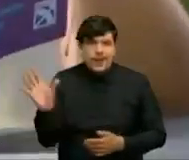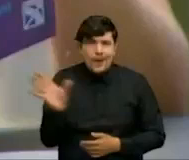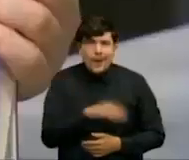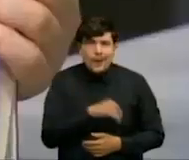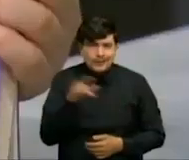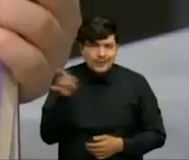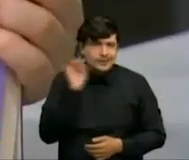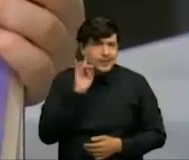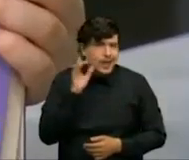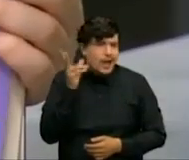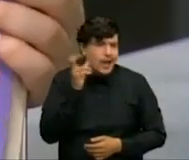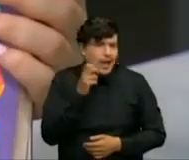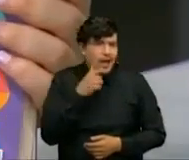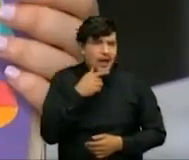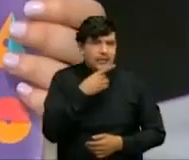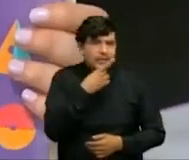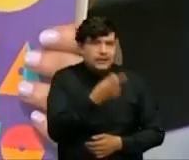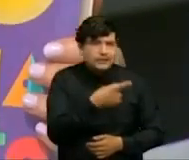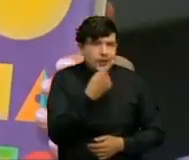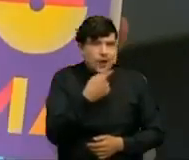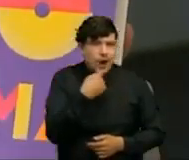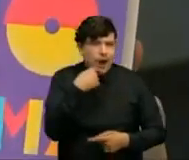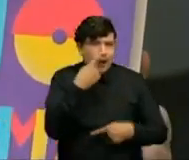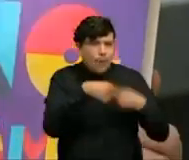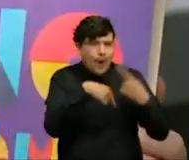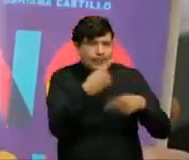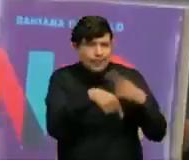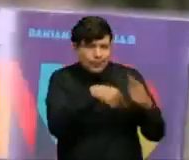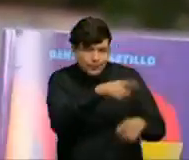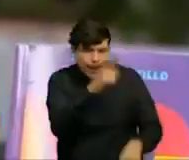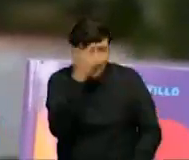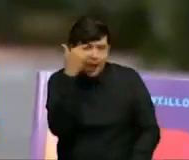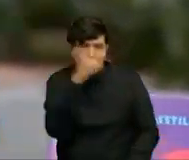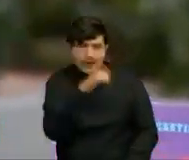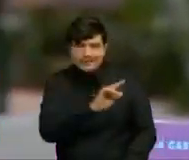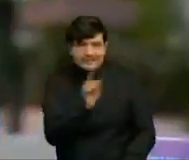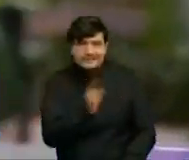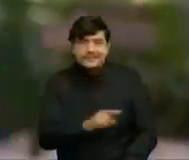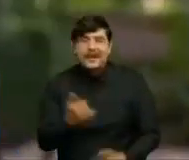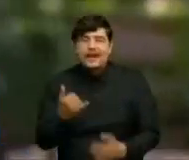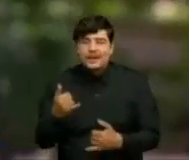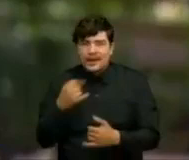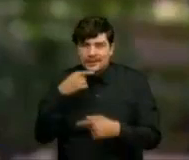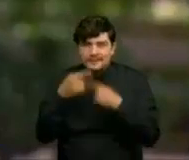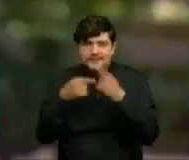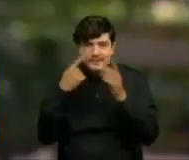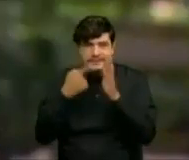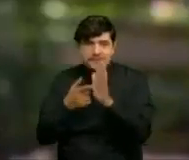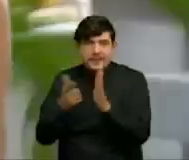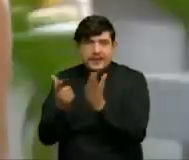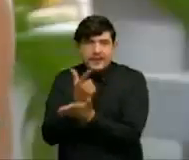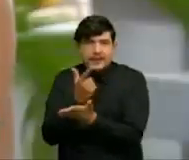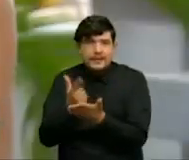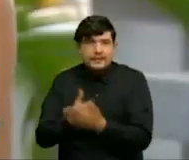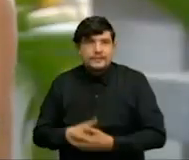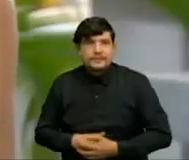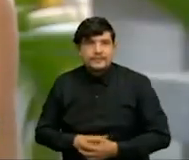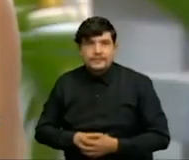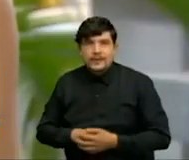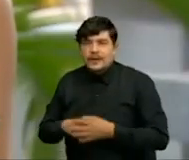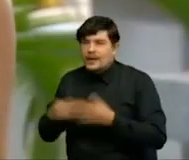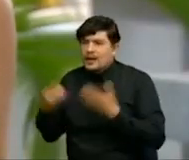este es el título que le ha dado la cucuteña Diana Castillo a su nuevo libro. Todo este tema de las redes sociales me hizo